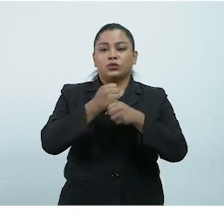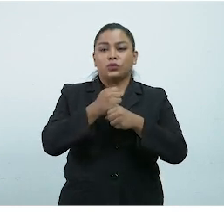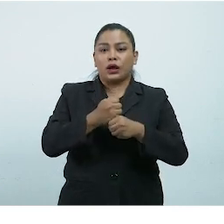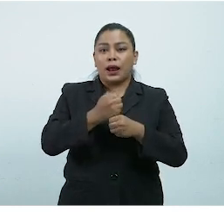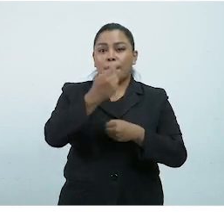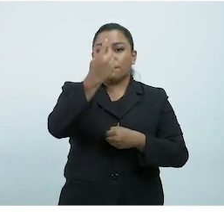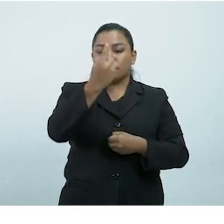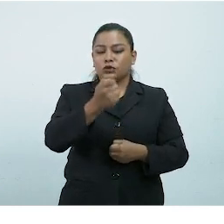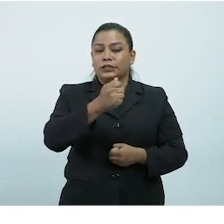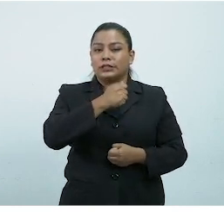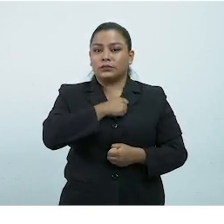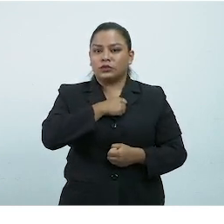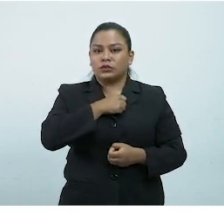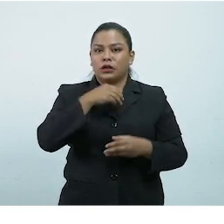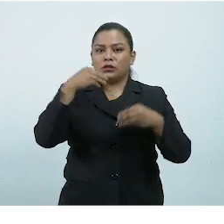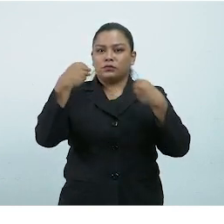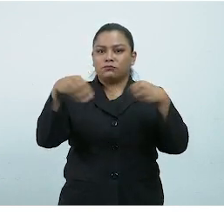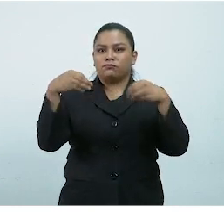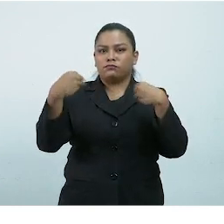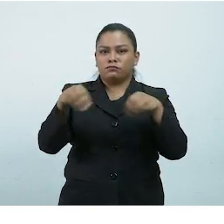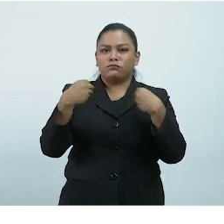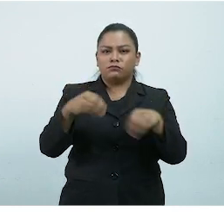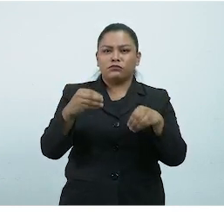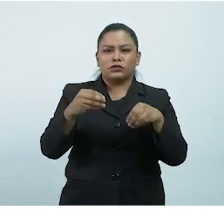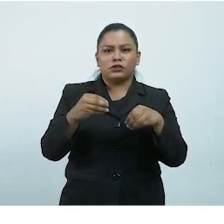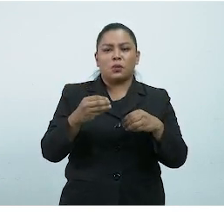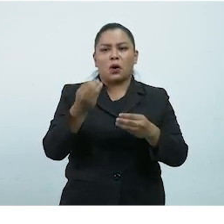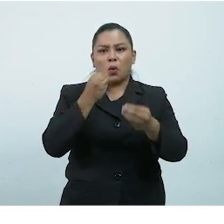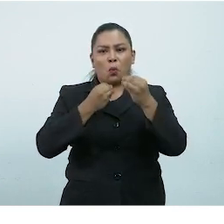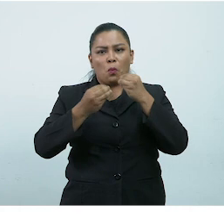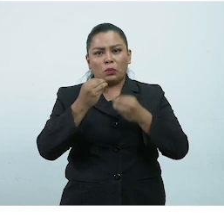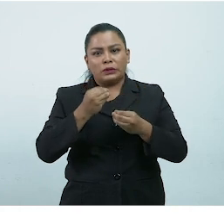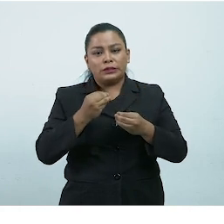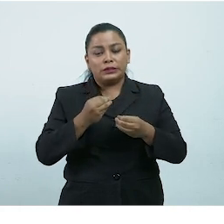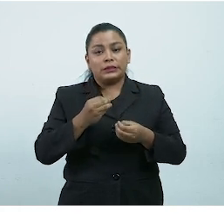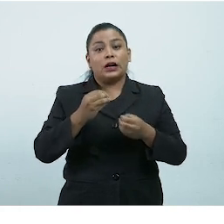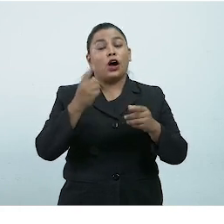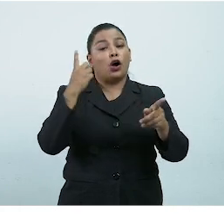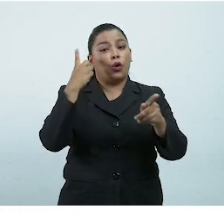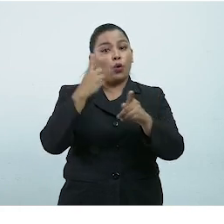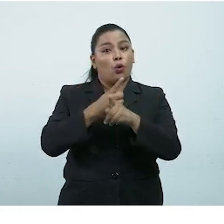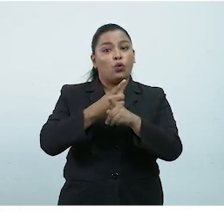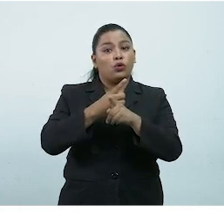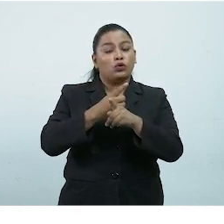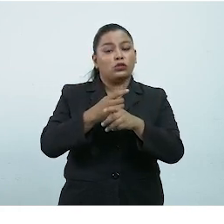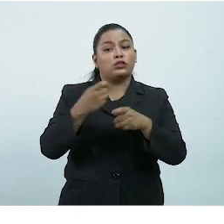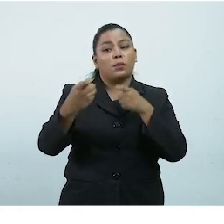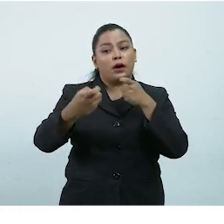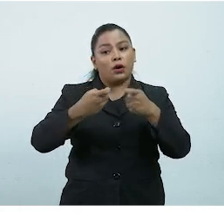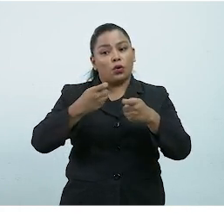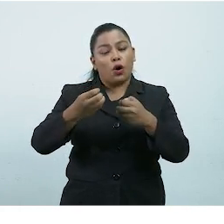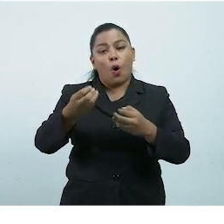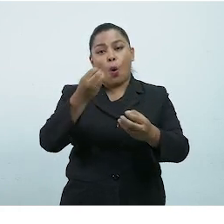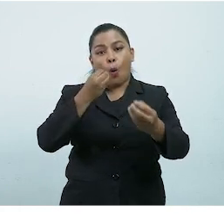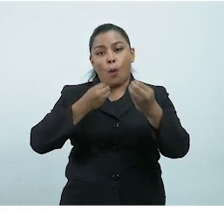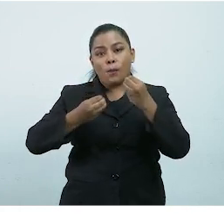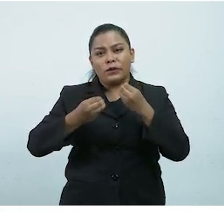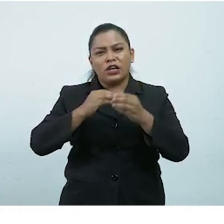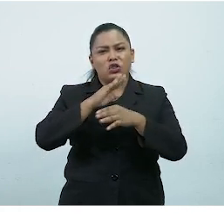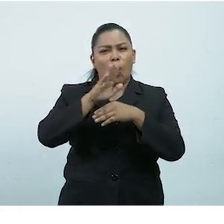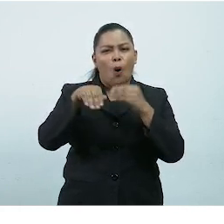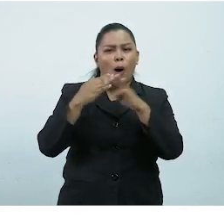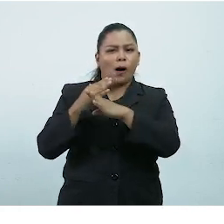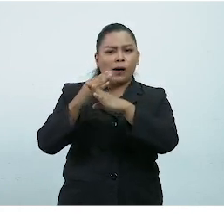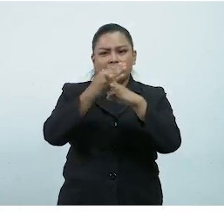personas responsables de las tiendas, cafetines o proveedores Cumplen con los lineamientos para la manipulación de alimentos Y todas las